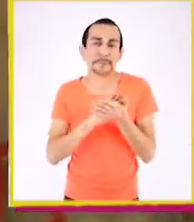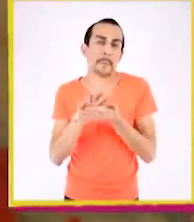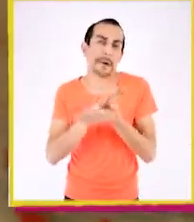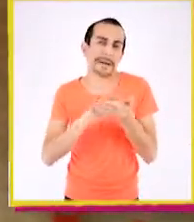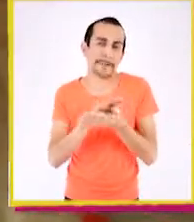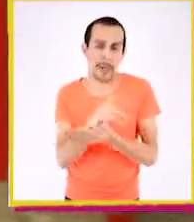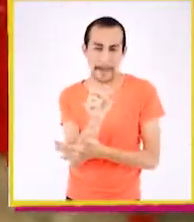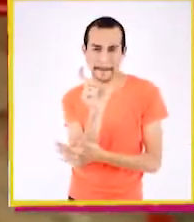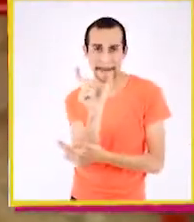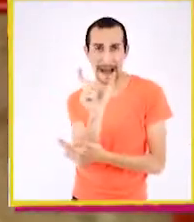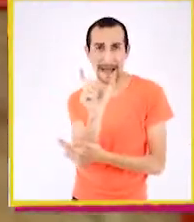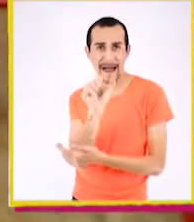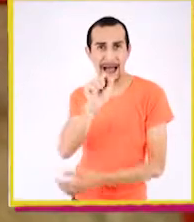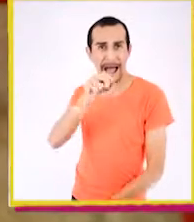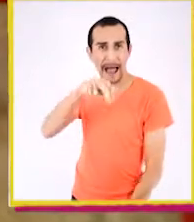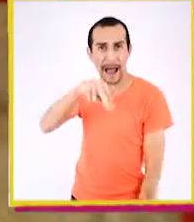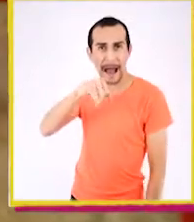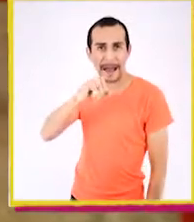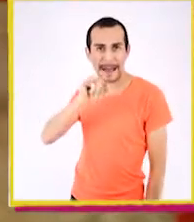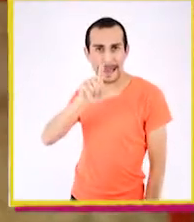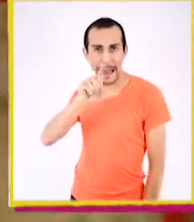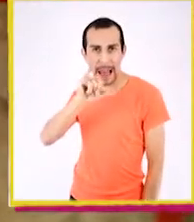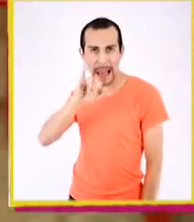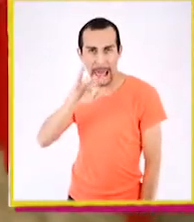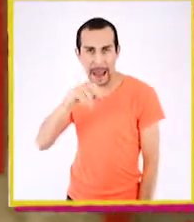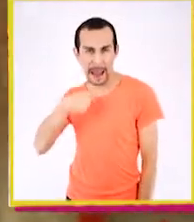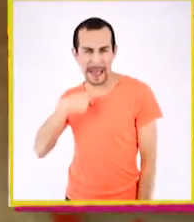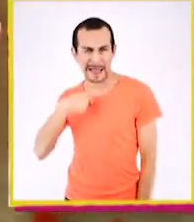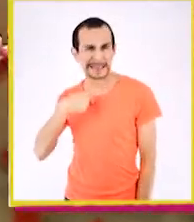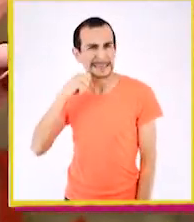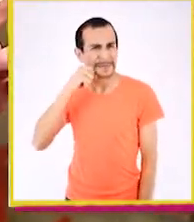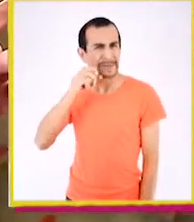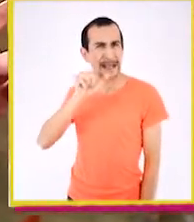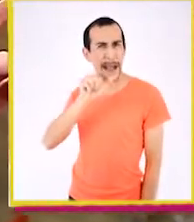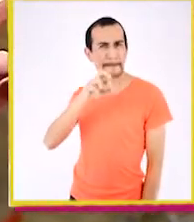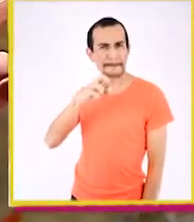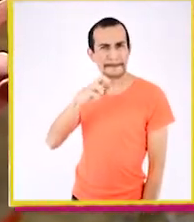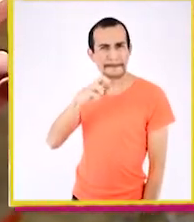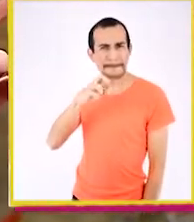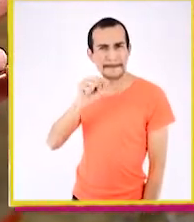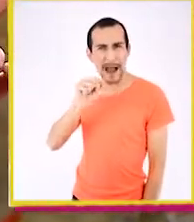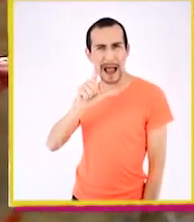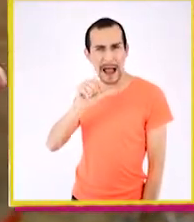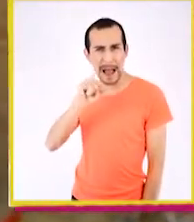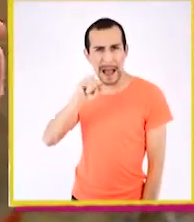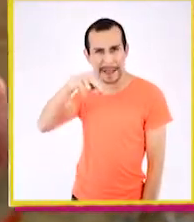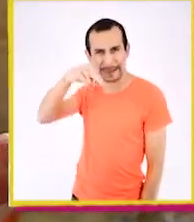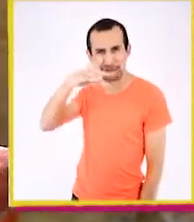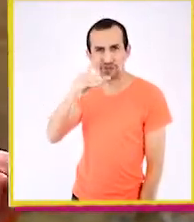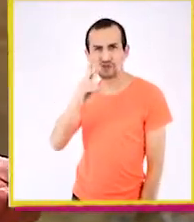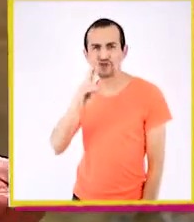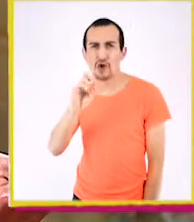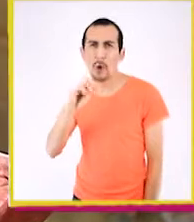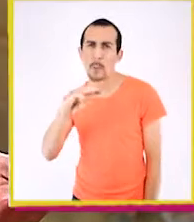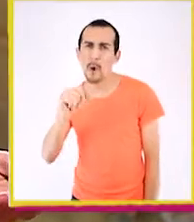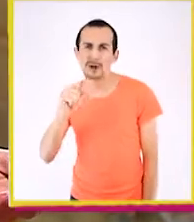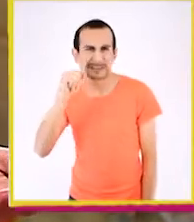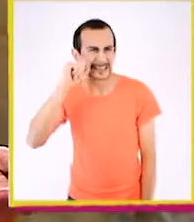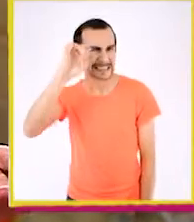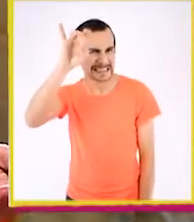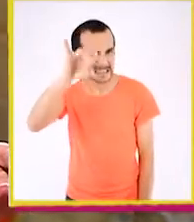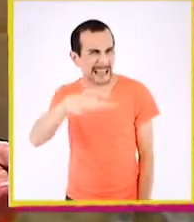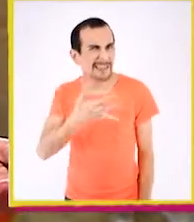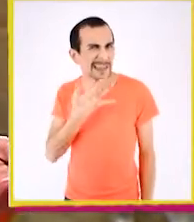El hecho de que la palabra anilina es un palíndromo. ¿Saben lo que es un palíndromo?